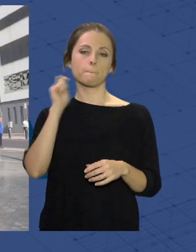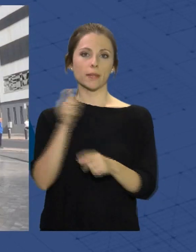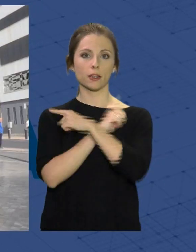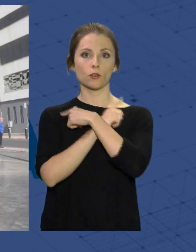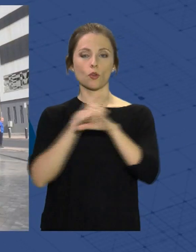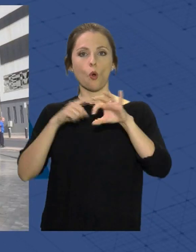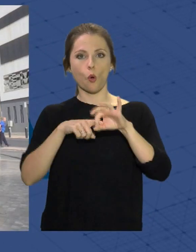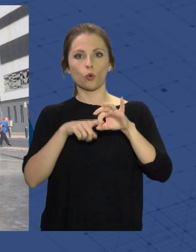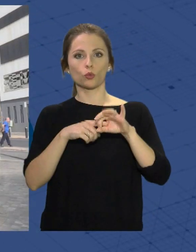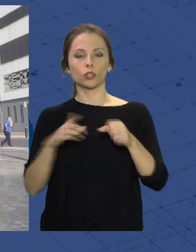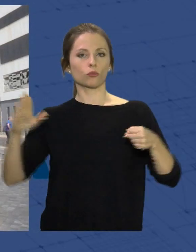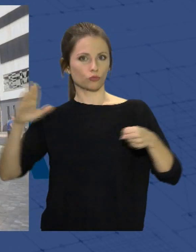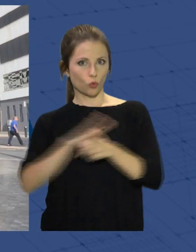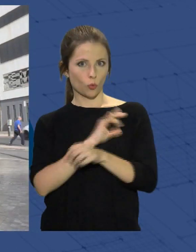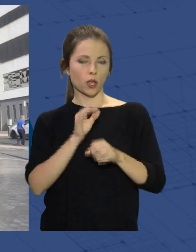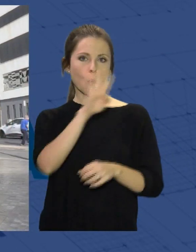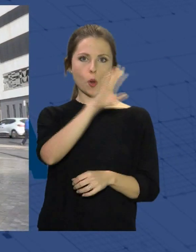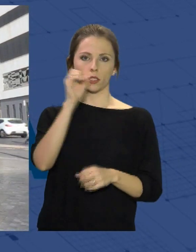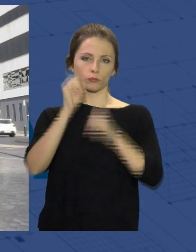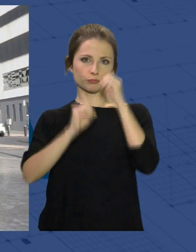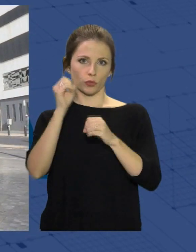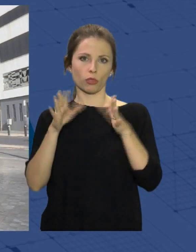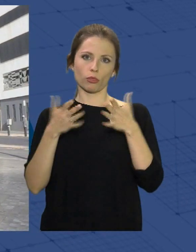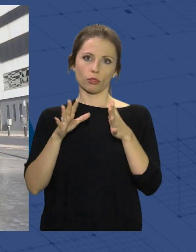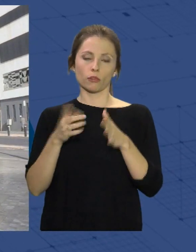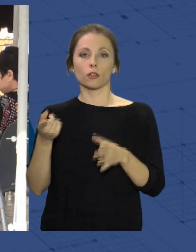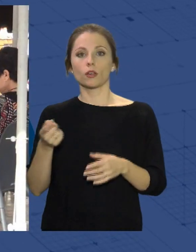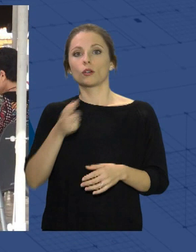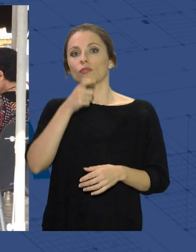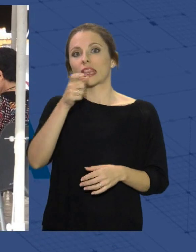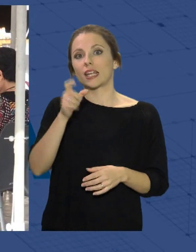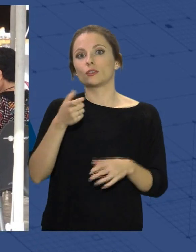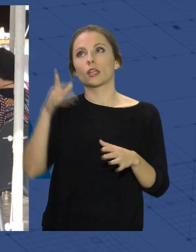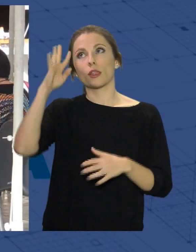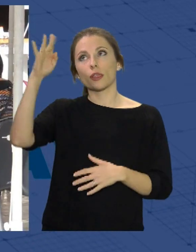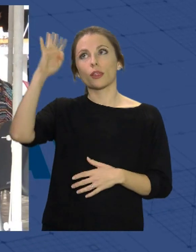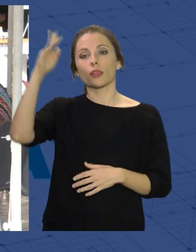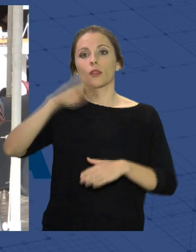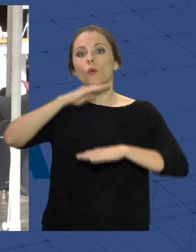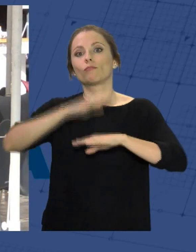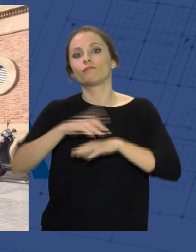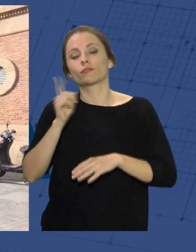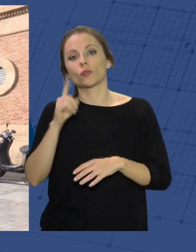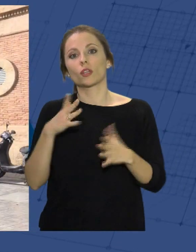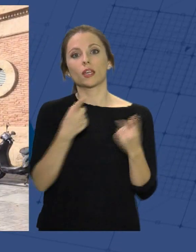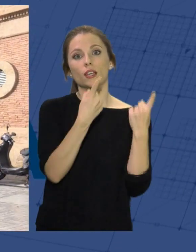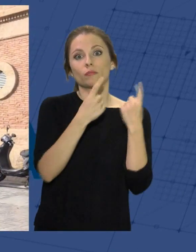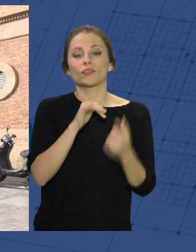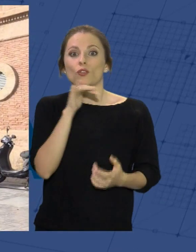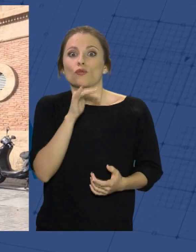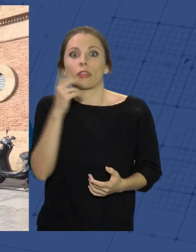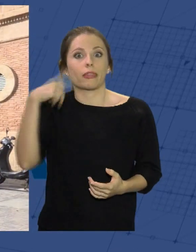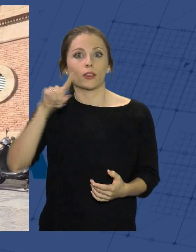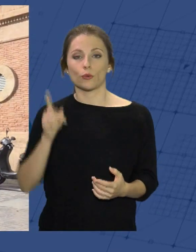ocupación en torno al 40%, una cifra que no alcanza sus expectativas y que es insuficiente teniendo en cuenta el buen